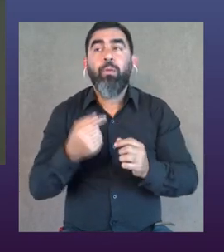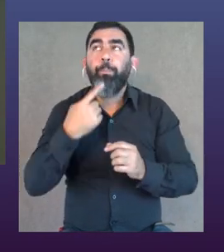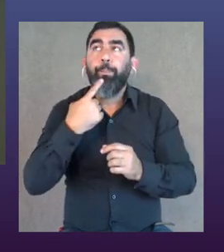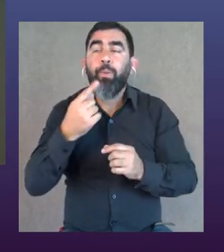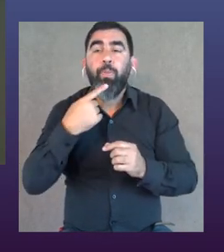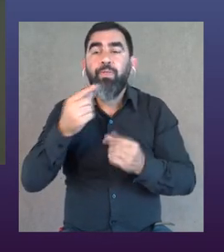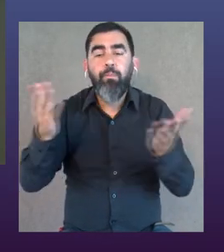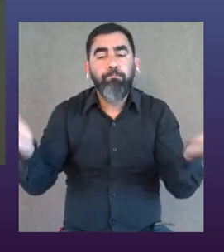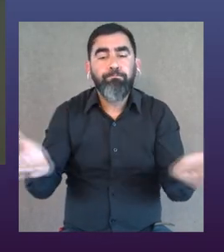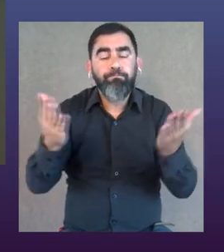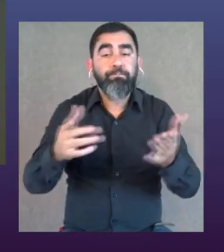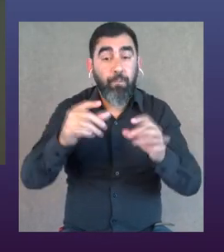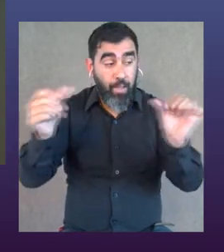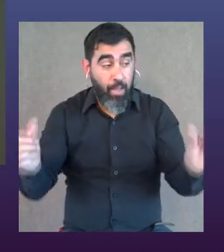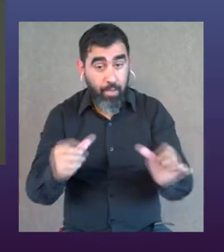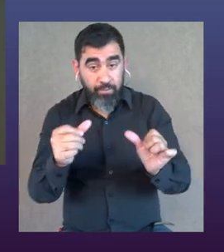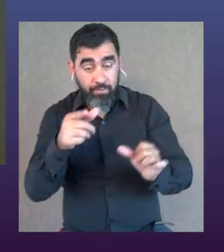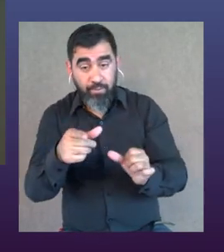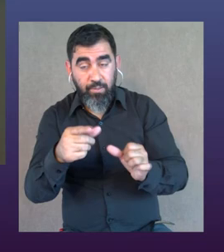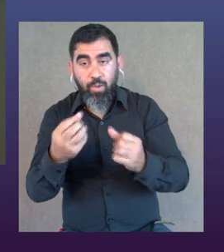dice, bueno, a ver, vamos a poner esto